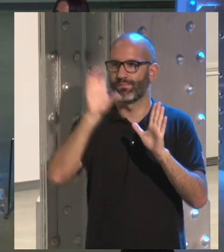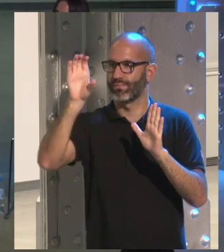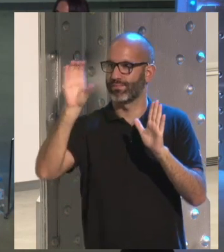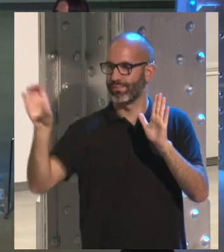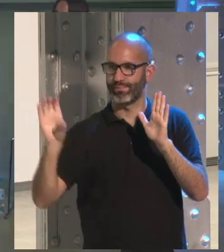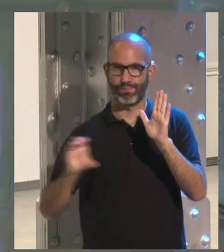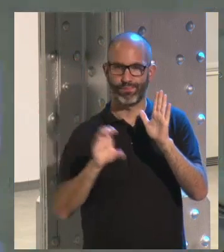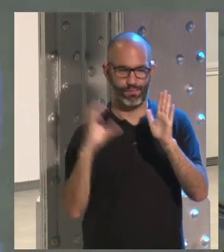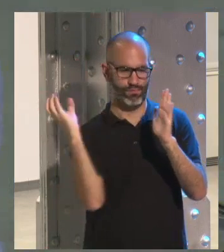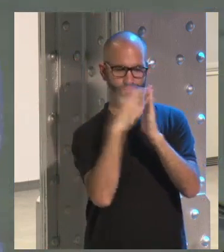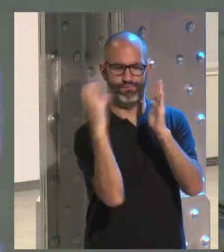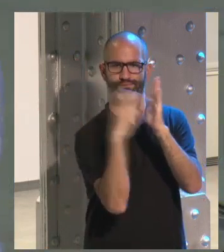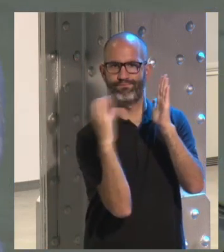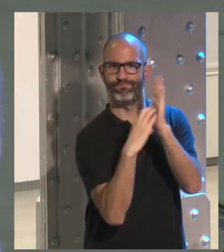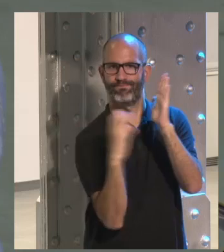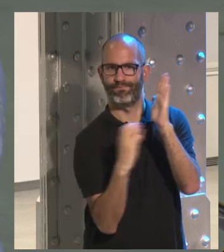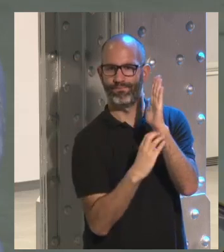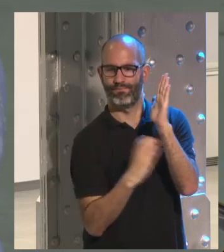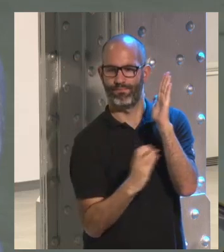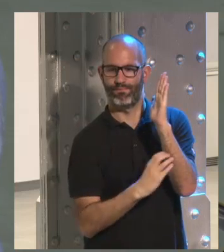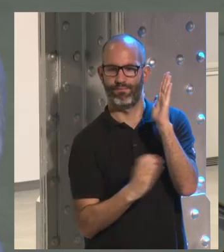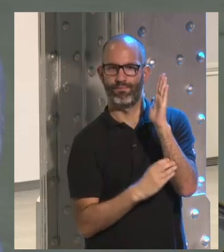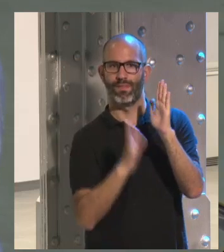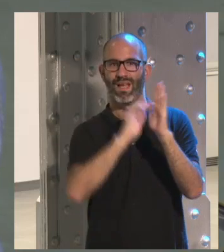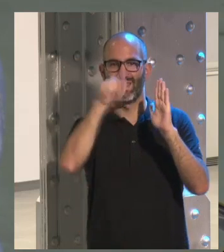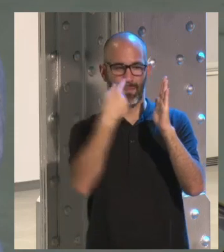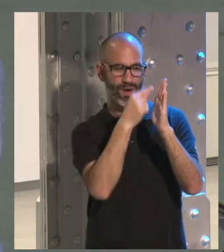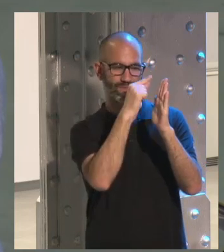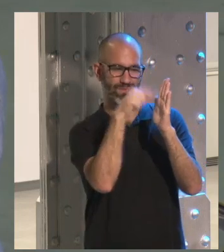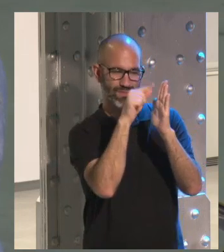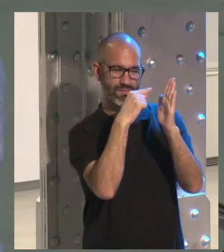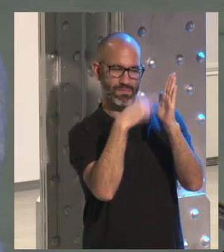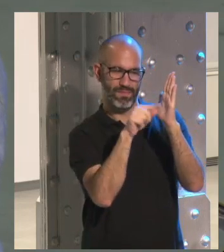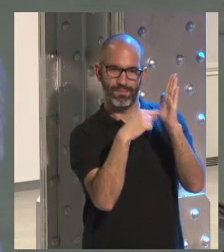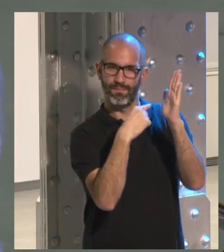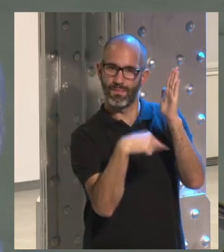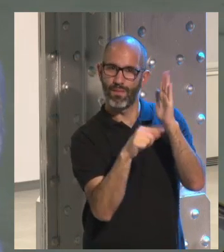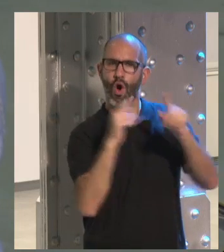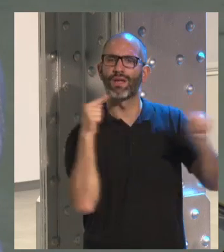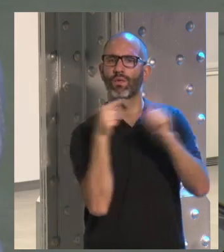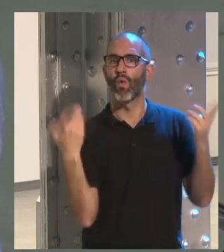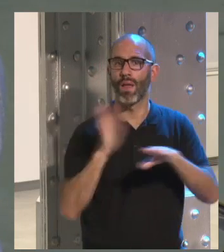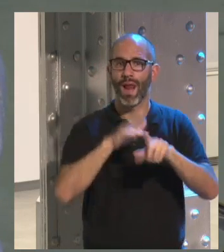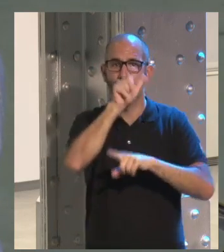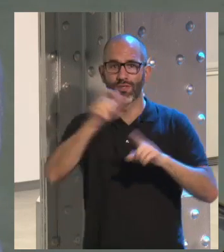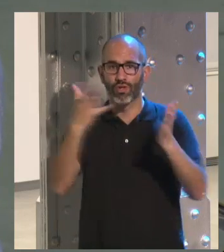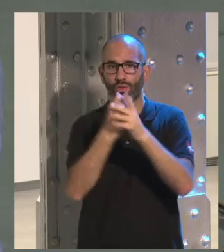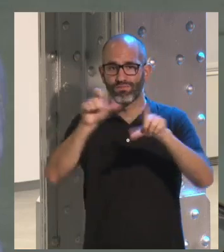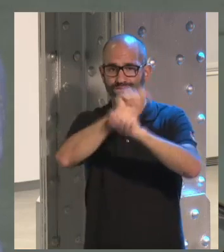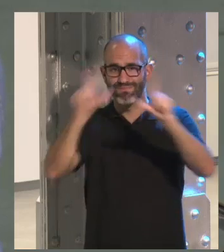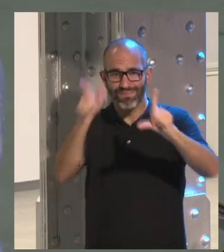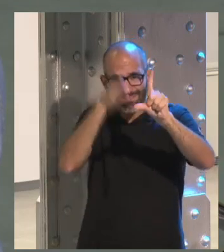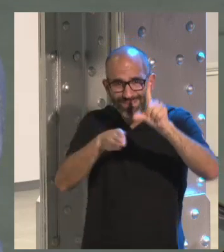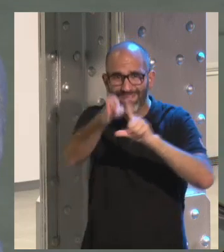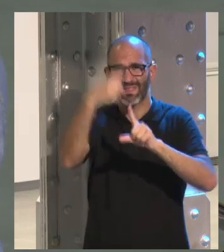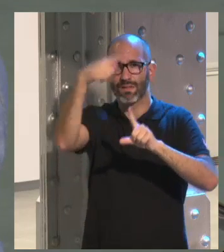a sabiendas de que todo el mundo va a dar a aceptar sin leérselo y adelante. Esto que estoy diciendo que es de un gran cinismo es la realidad. Y además es que